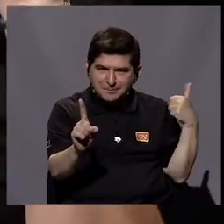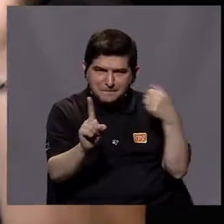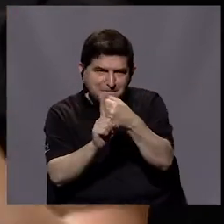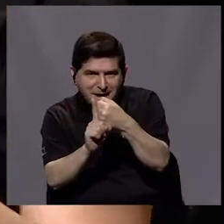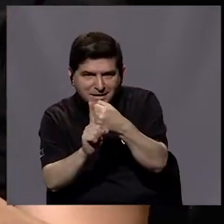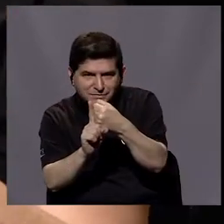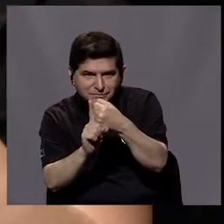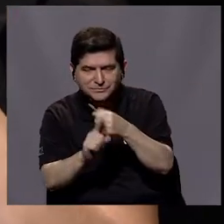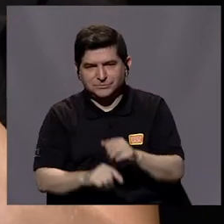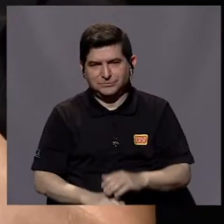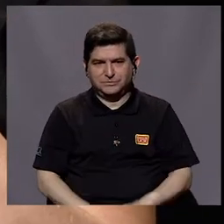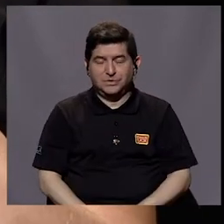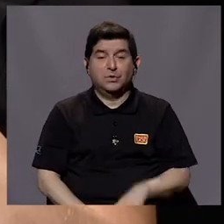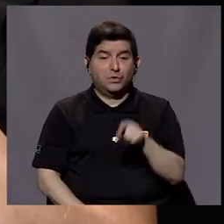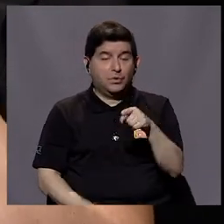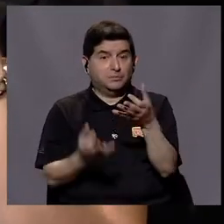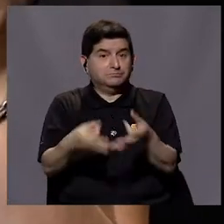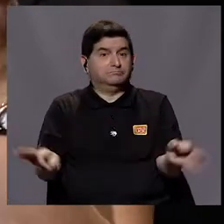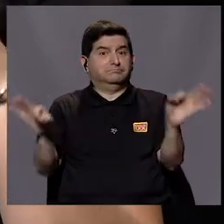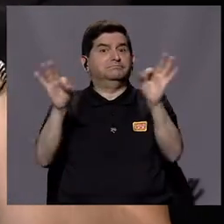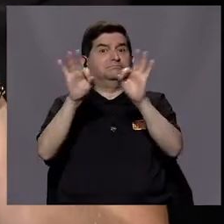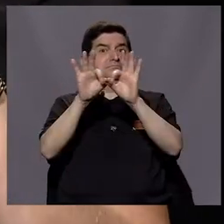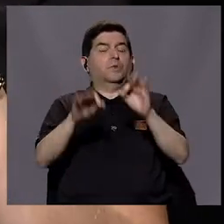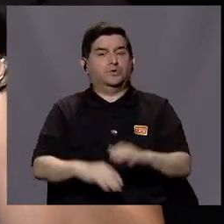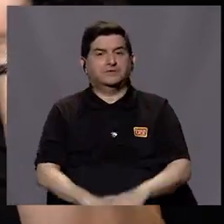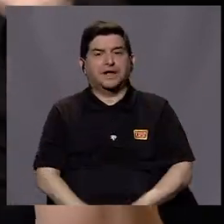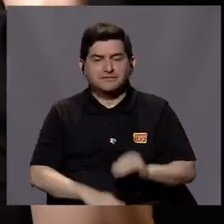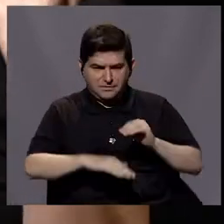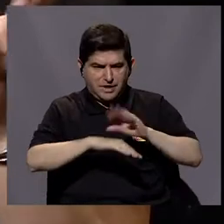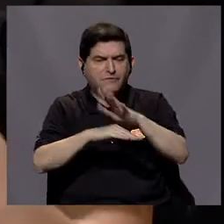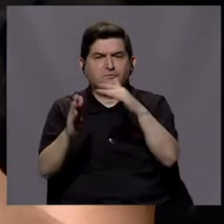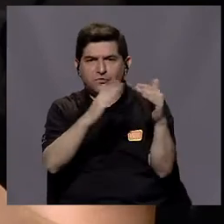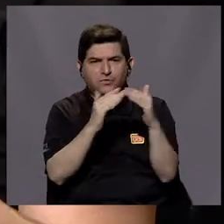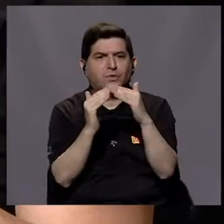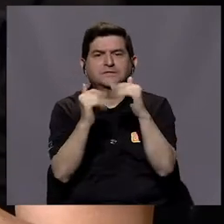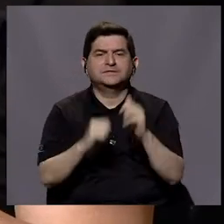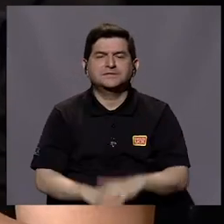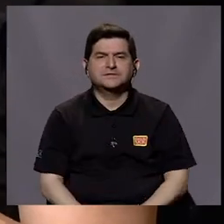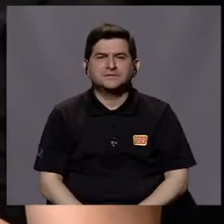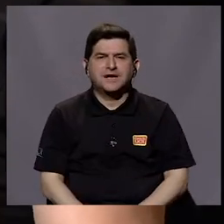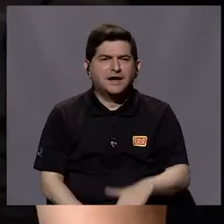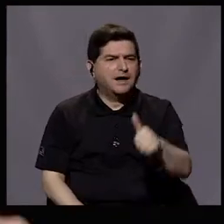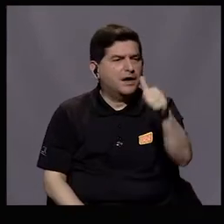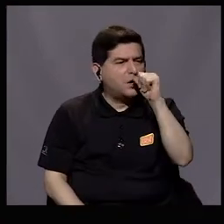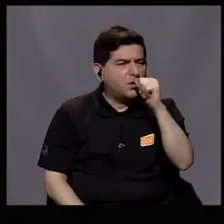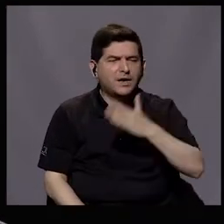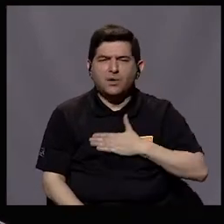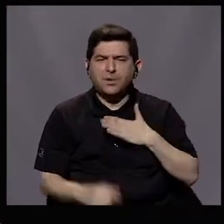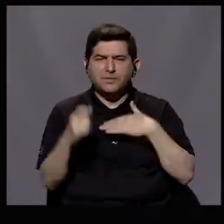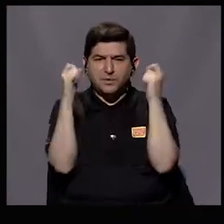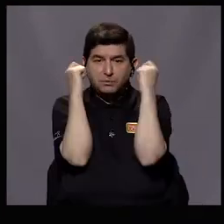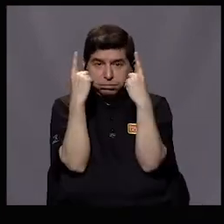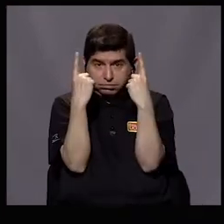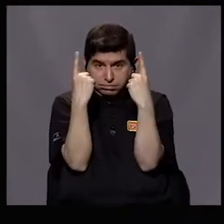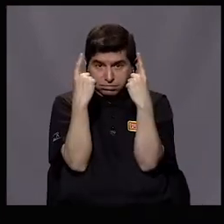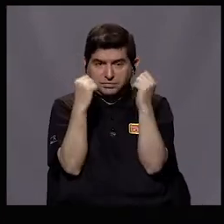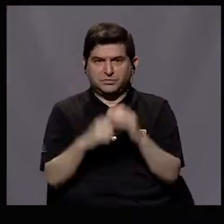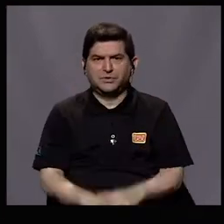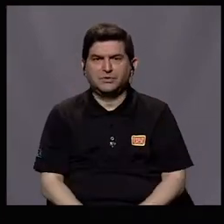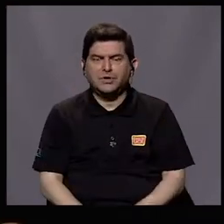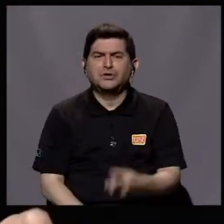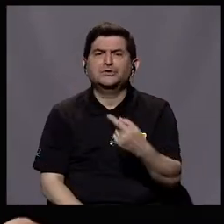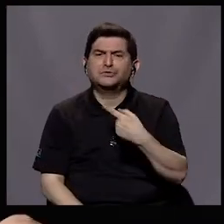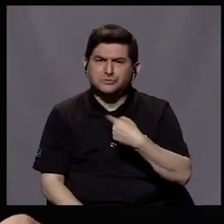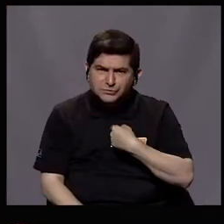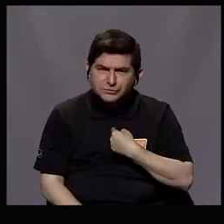un impacto que es muy grande, tiene un alcance poblacional muy grande. Con lo del agua a me impresiona muchísimo porque